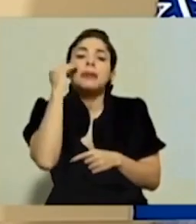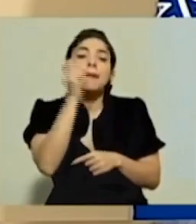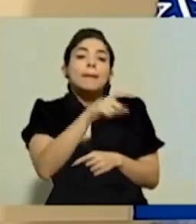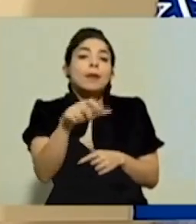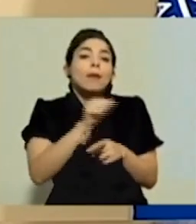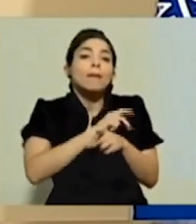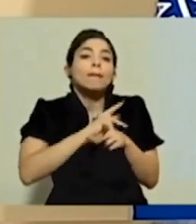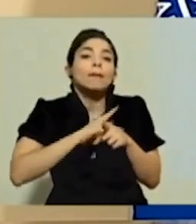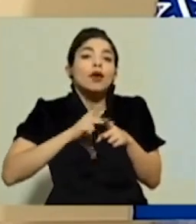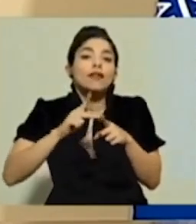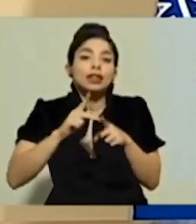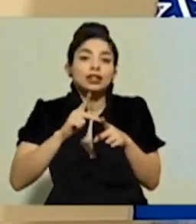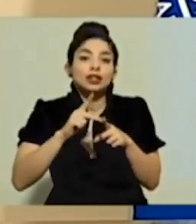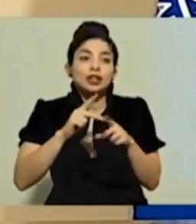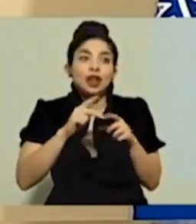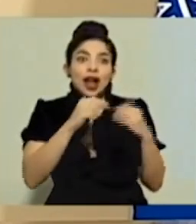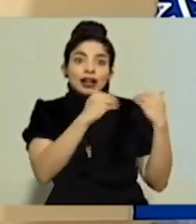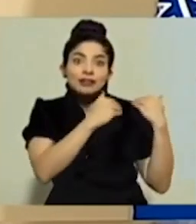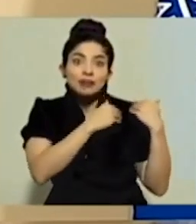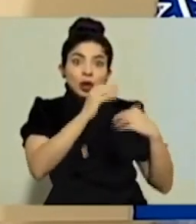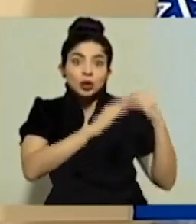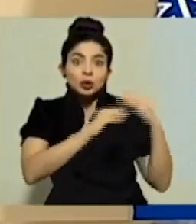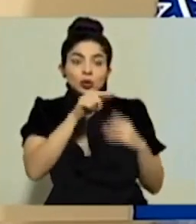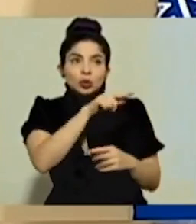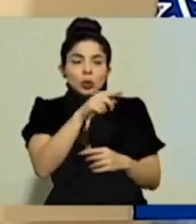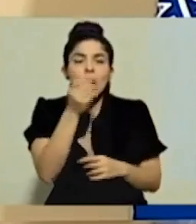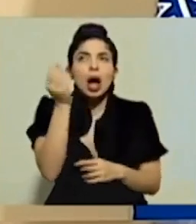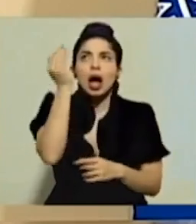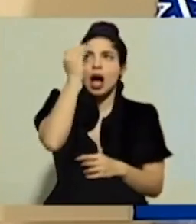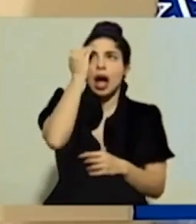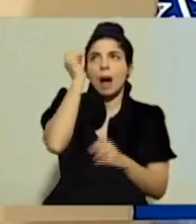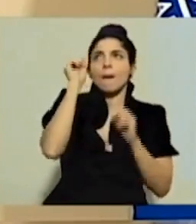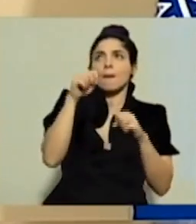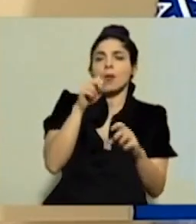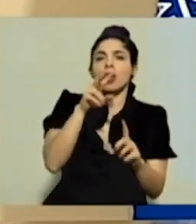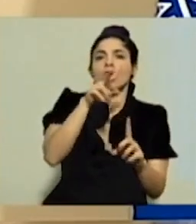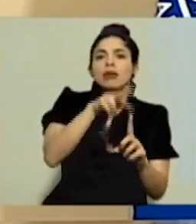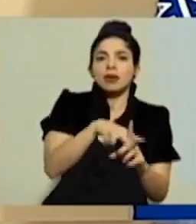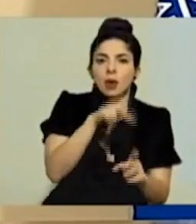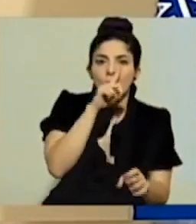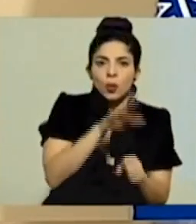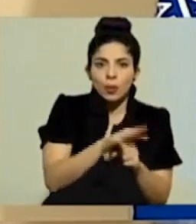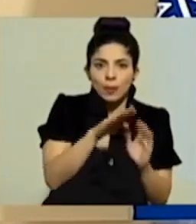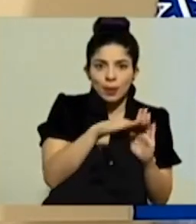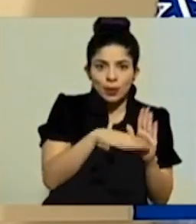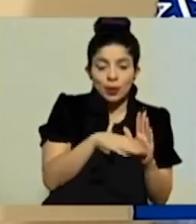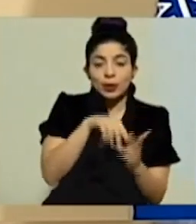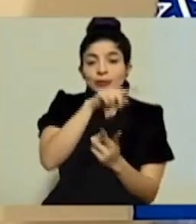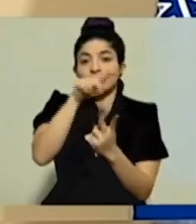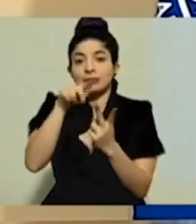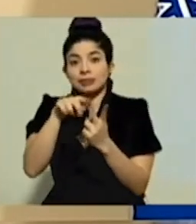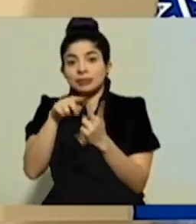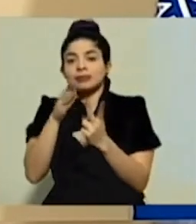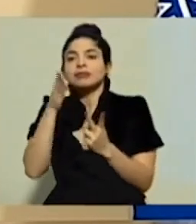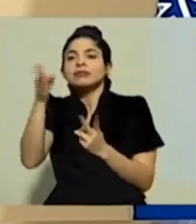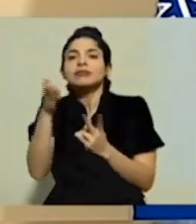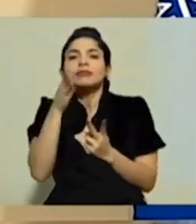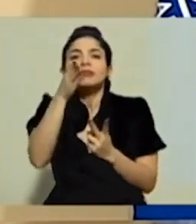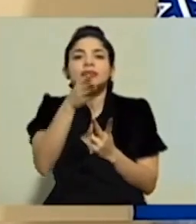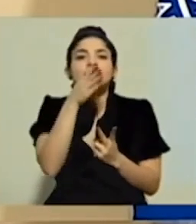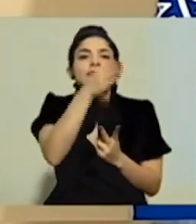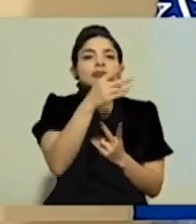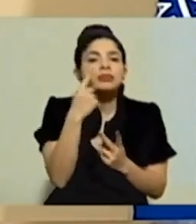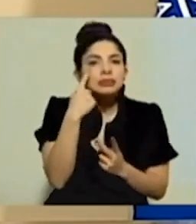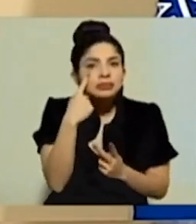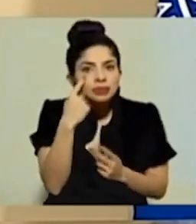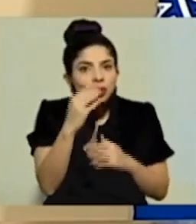profesionales responsables de las obras para cumplir el protocolo. Y el otro, por supuesto, es la inspección de las construcciones para